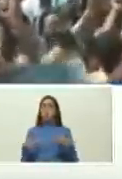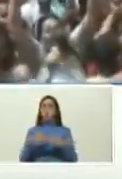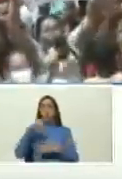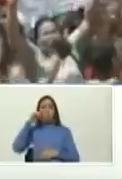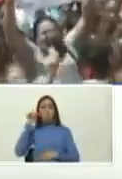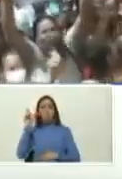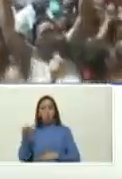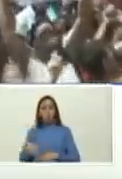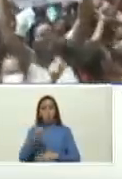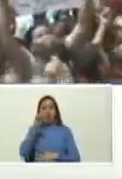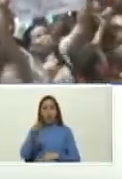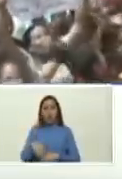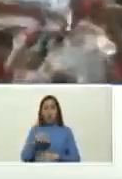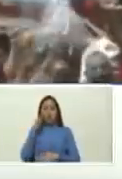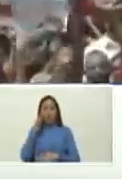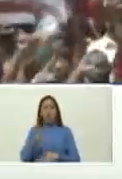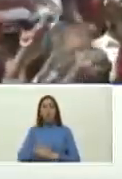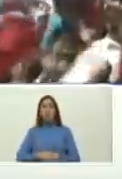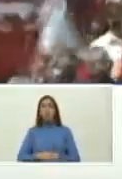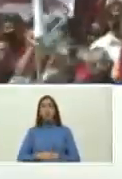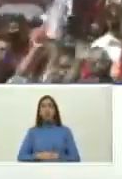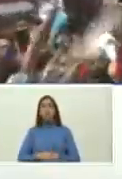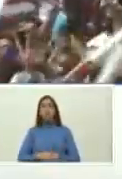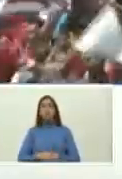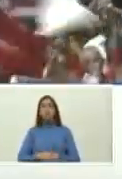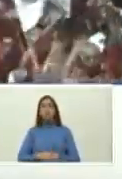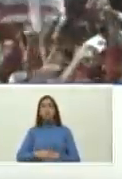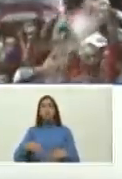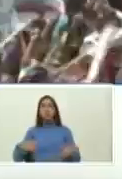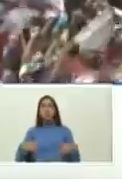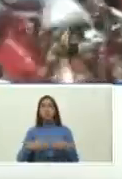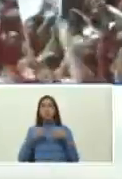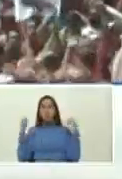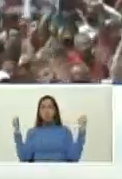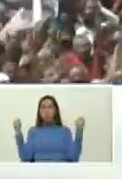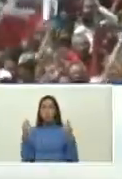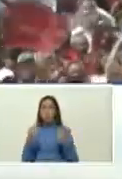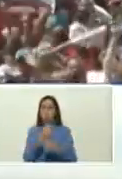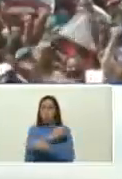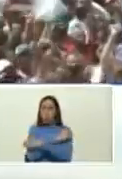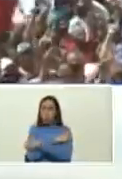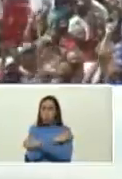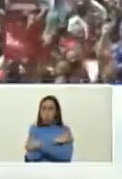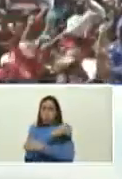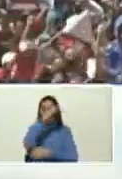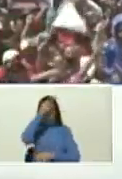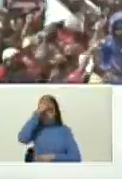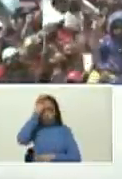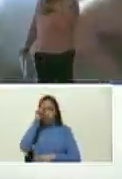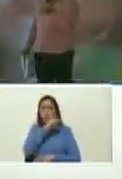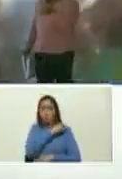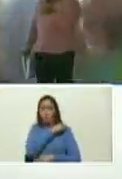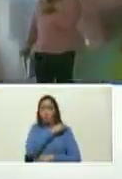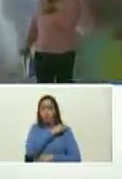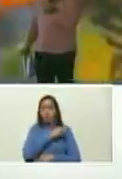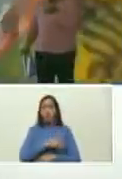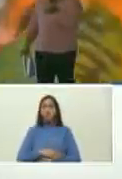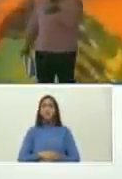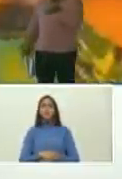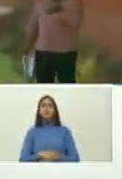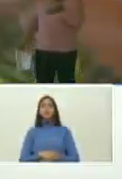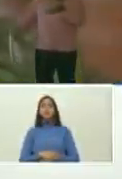he visto al comando de campaña felicito al compañero Diosdado Cabello Rondón